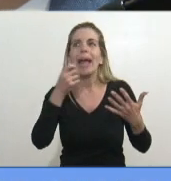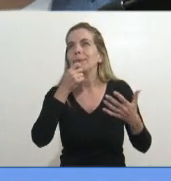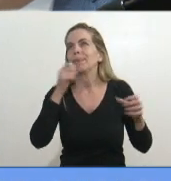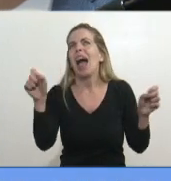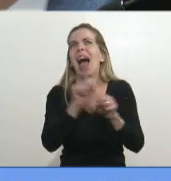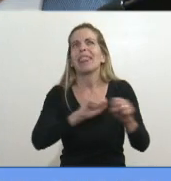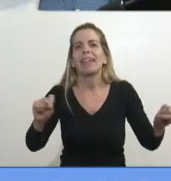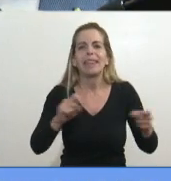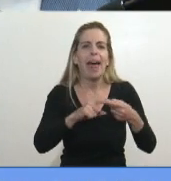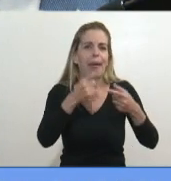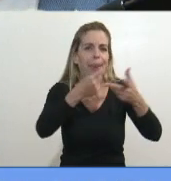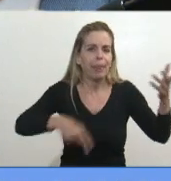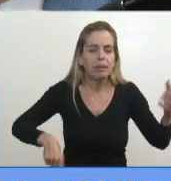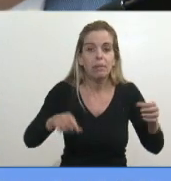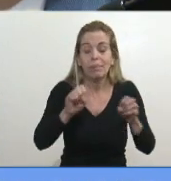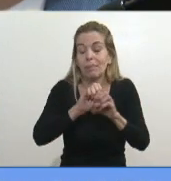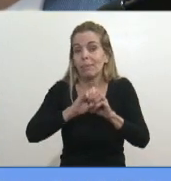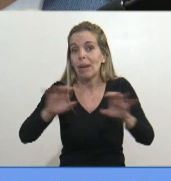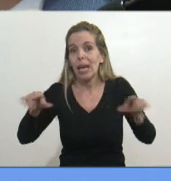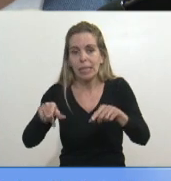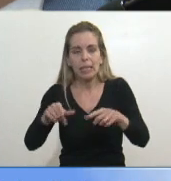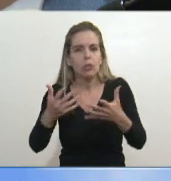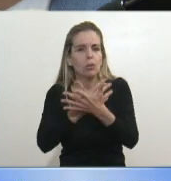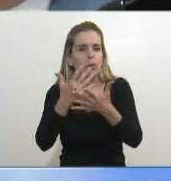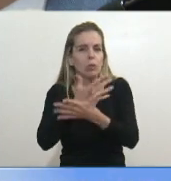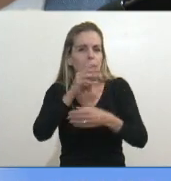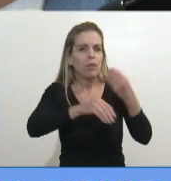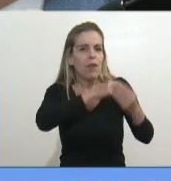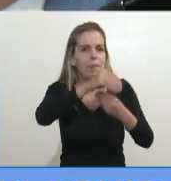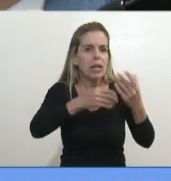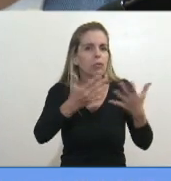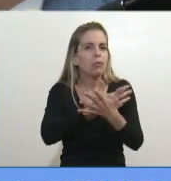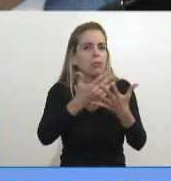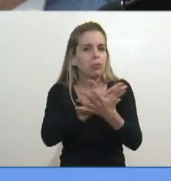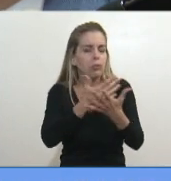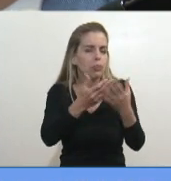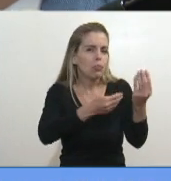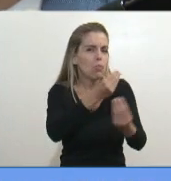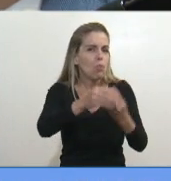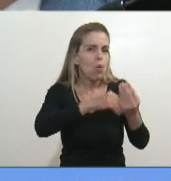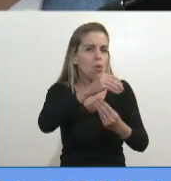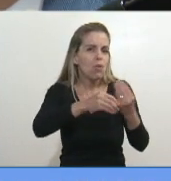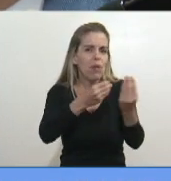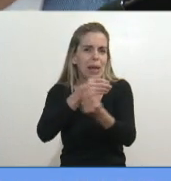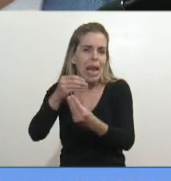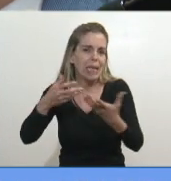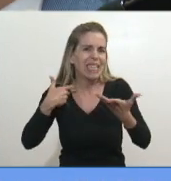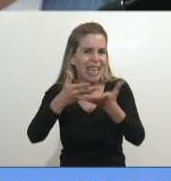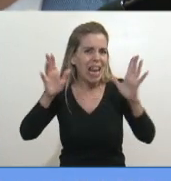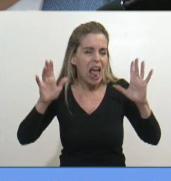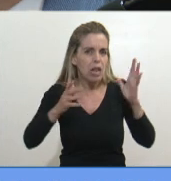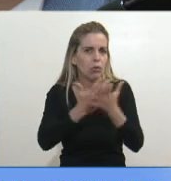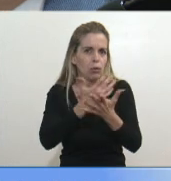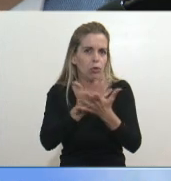habíamos imaginado, la cantidad de muertos. El sufrimiento de tantas familias, realmente, porque hay un sufrimiento general en el país.